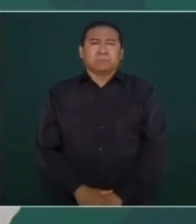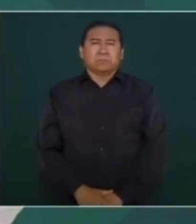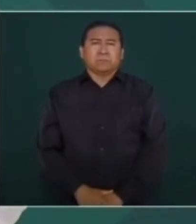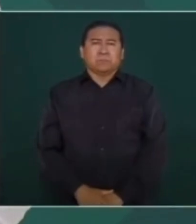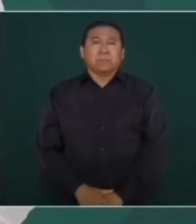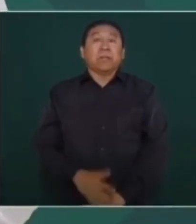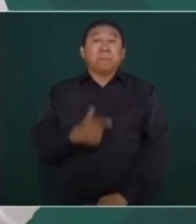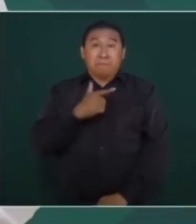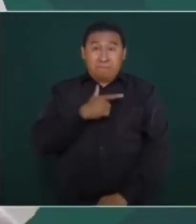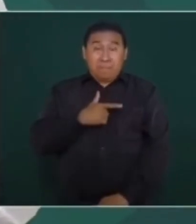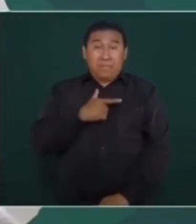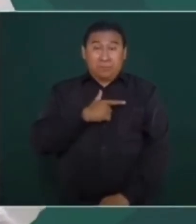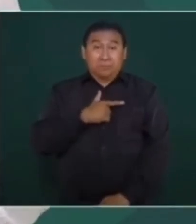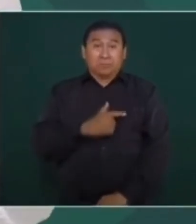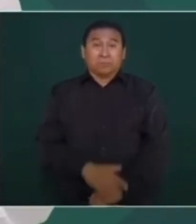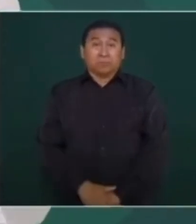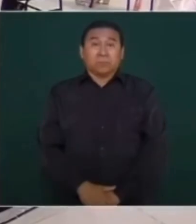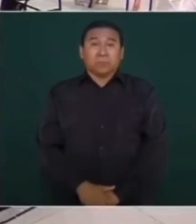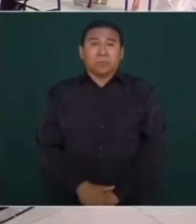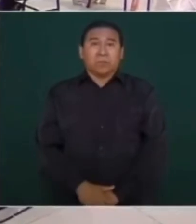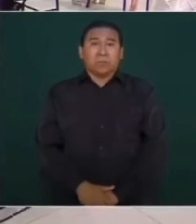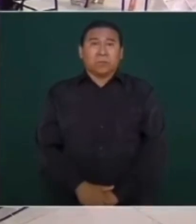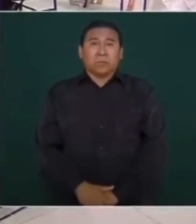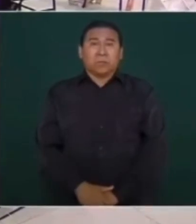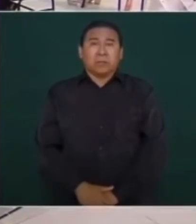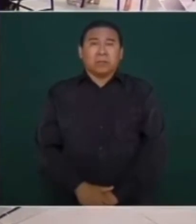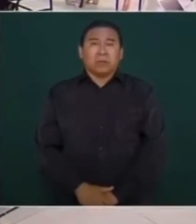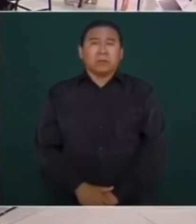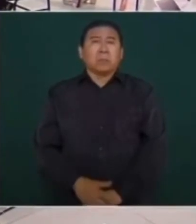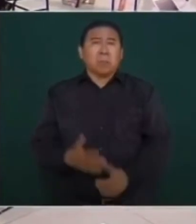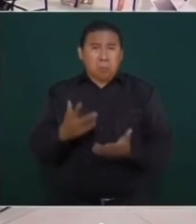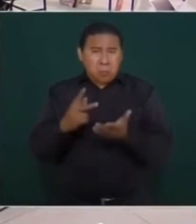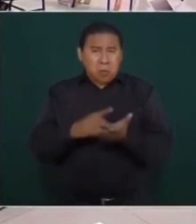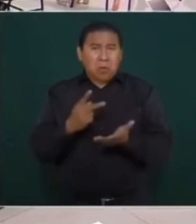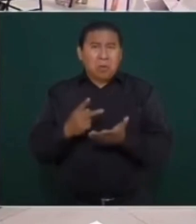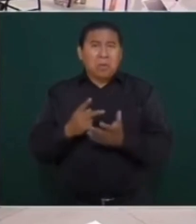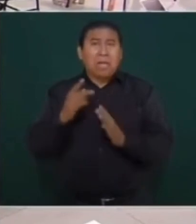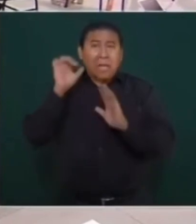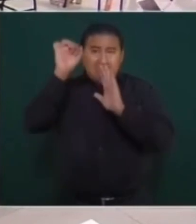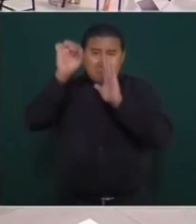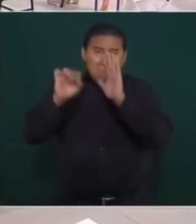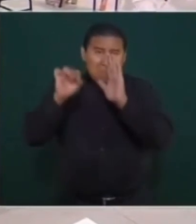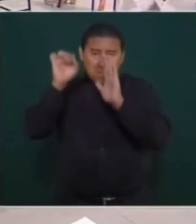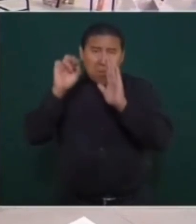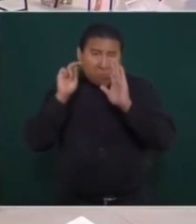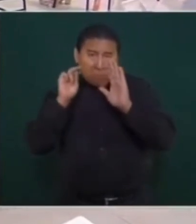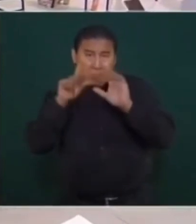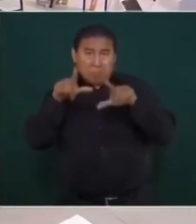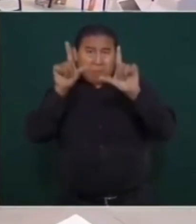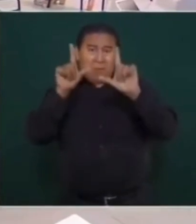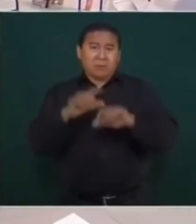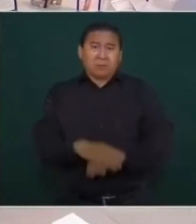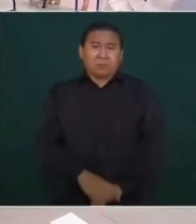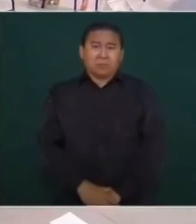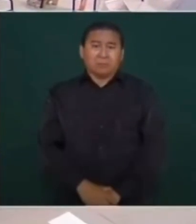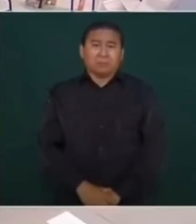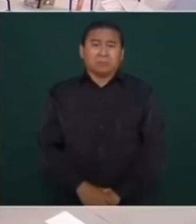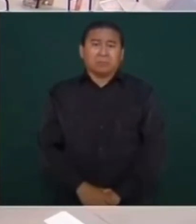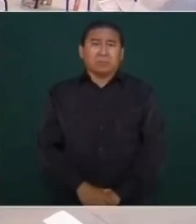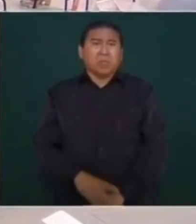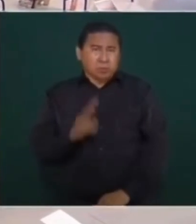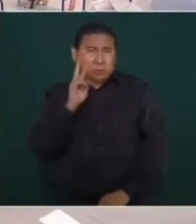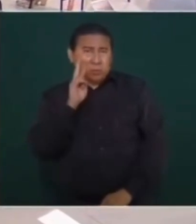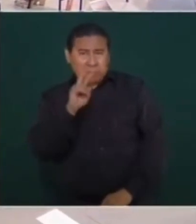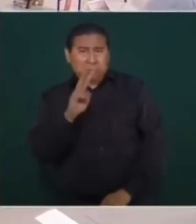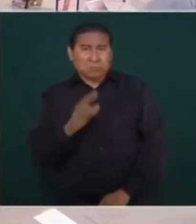Me gustaría que vuelvas a poner el video, no sé si lo has